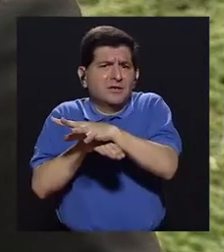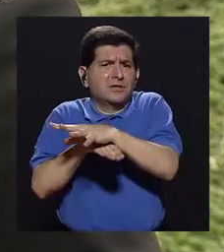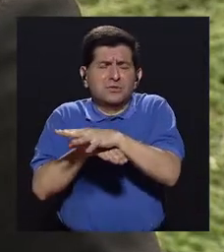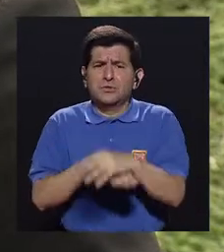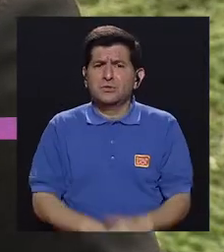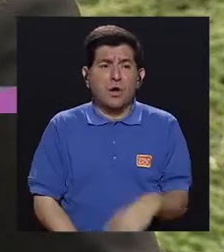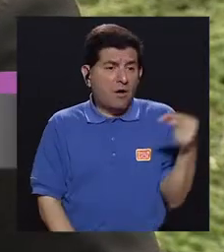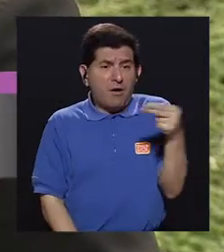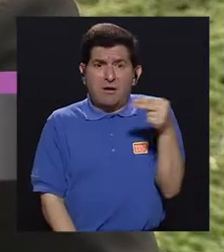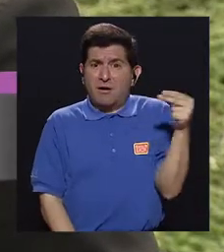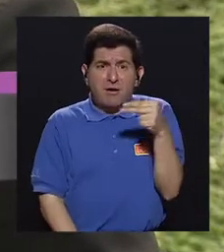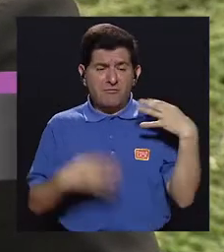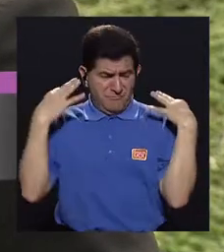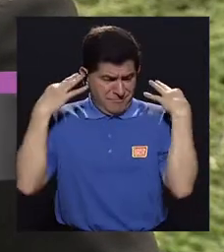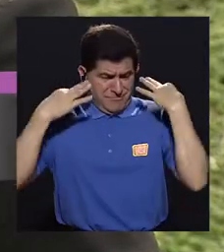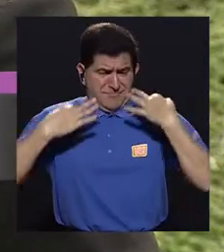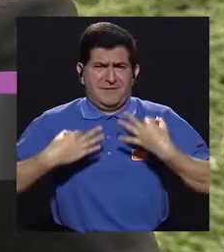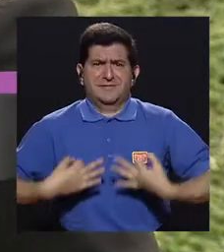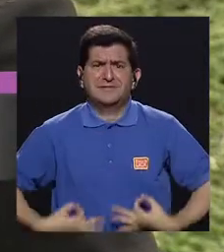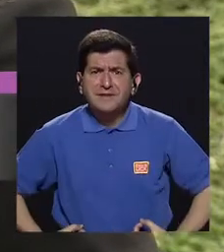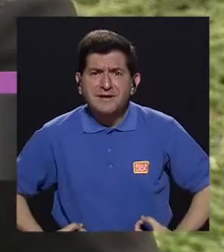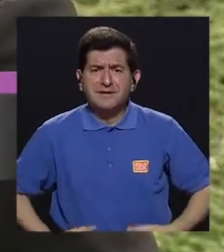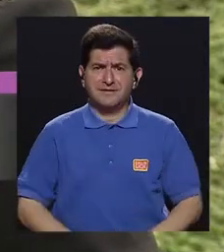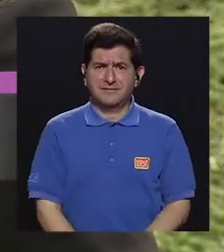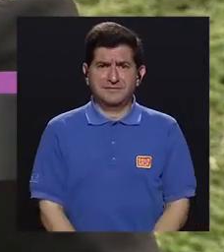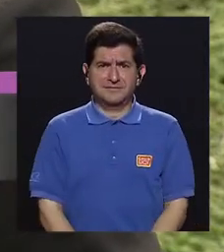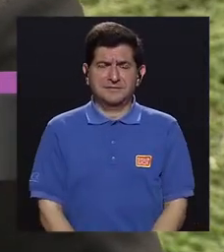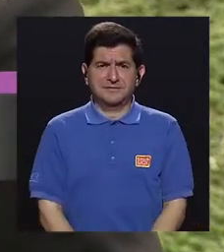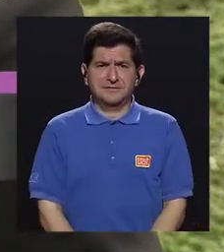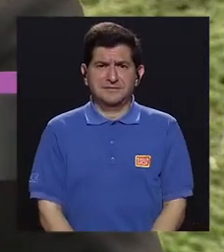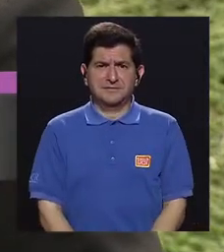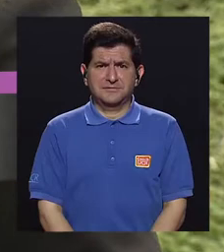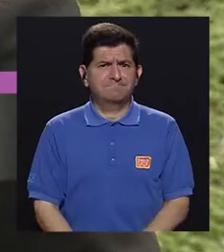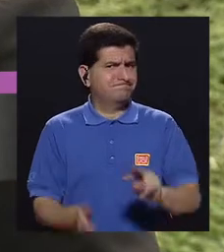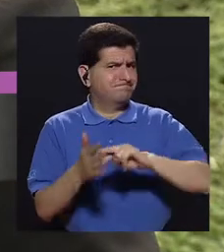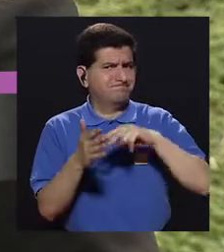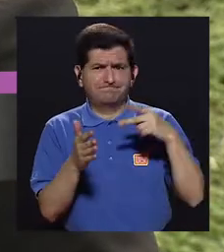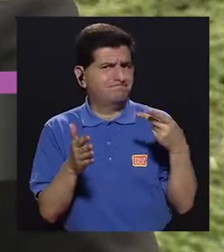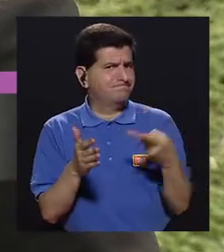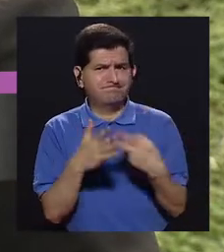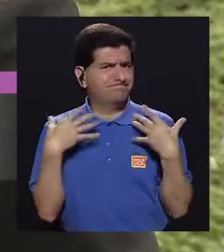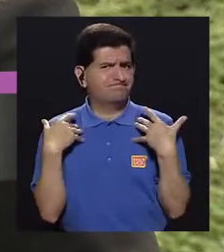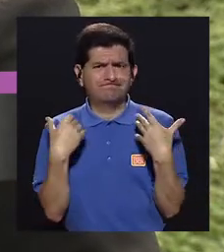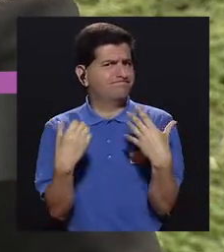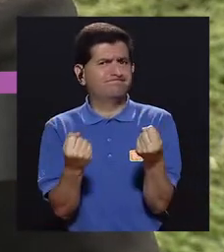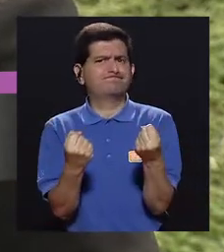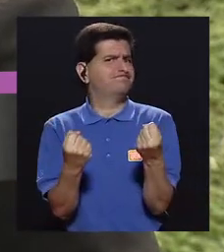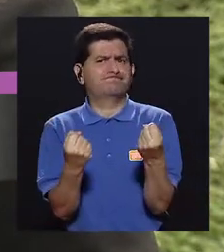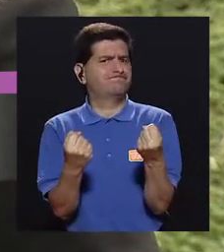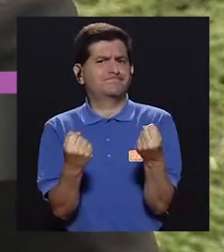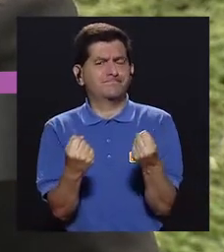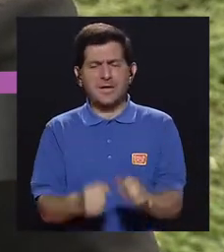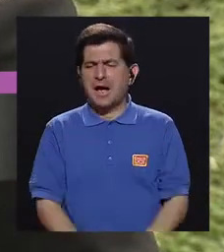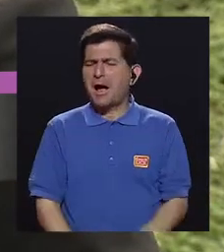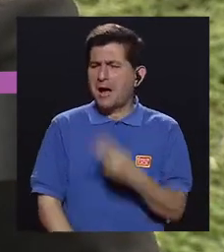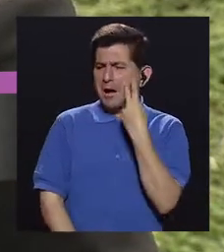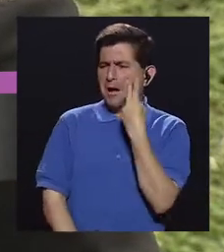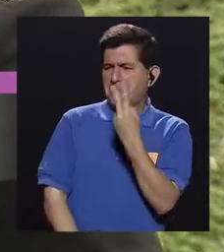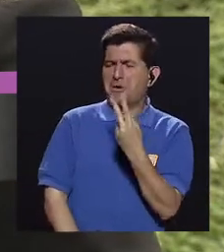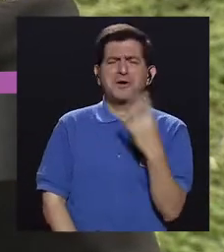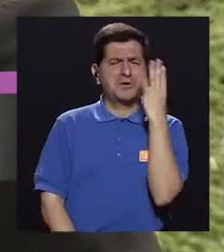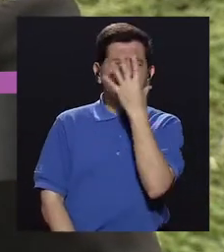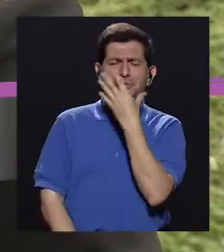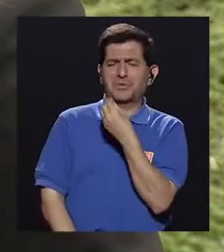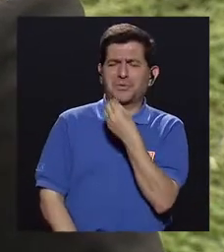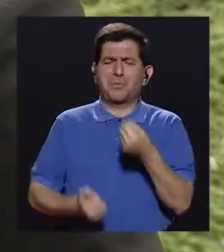hormonales, fisiológicas, o sea, que no es realmente saludable. Pareciera que qué lindo, que